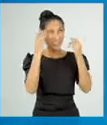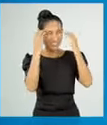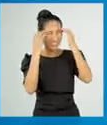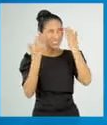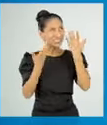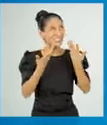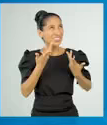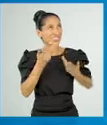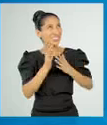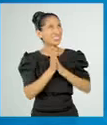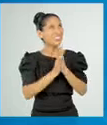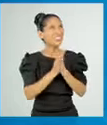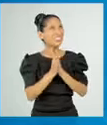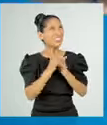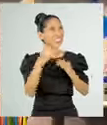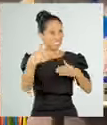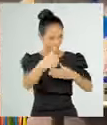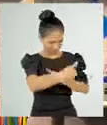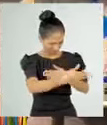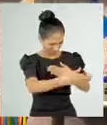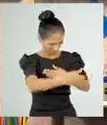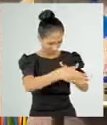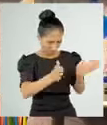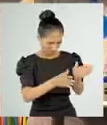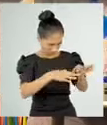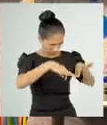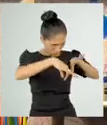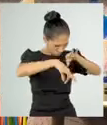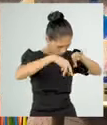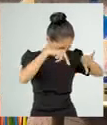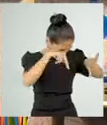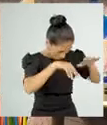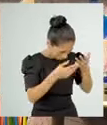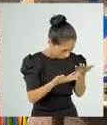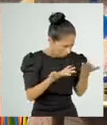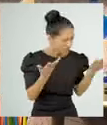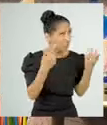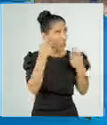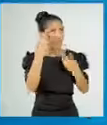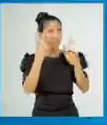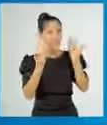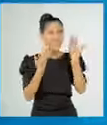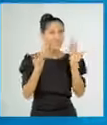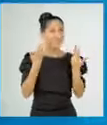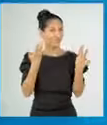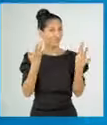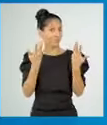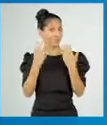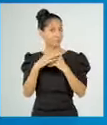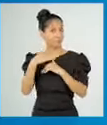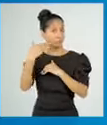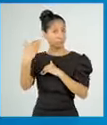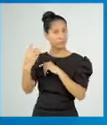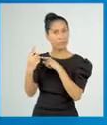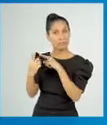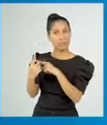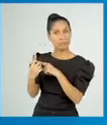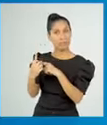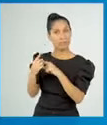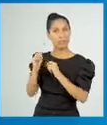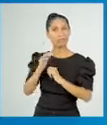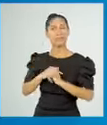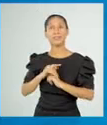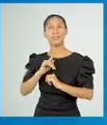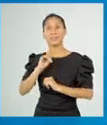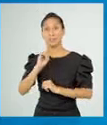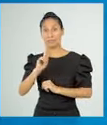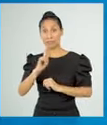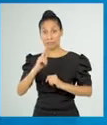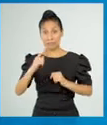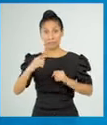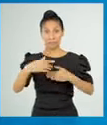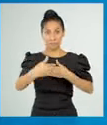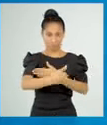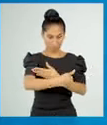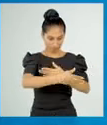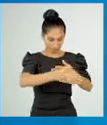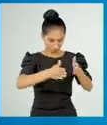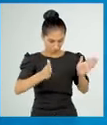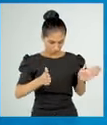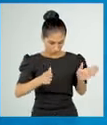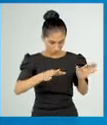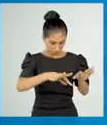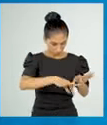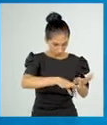ver cómo eran los males? Prescindiendo de las instrucciones recibidas, Pandora levantó la tapa y por la breve